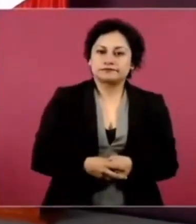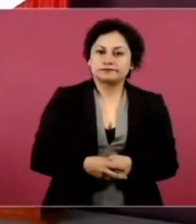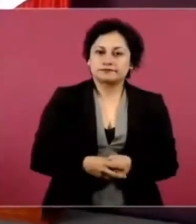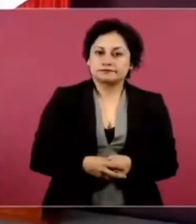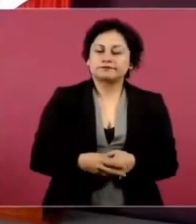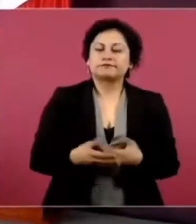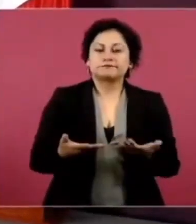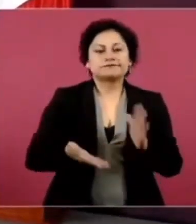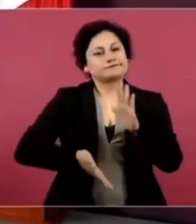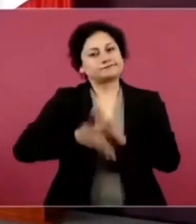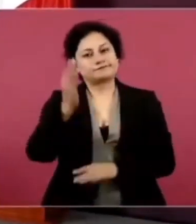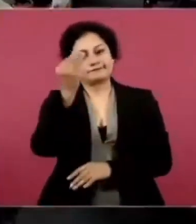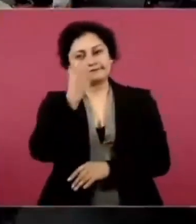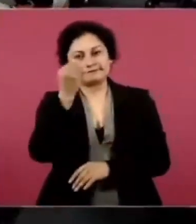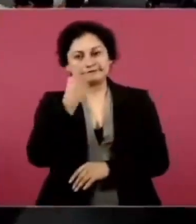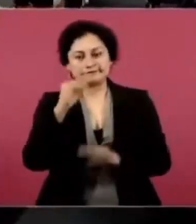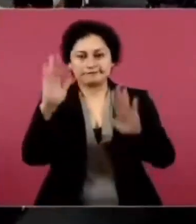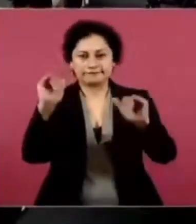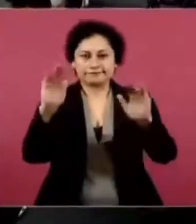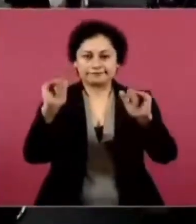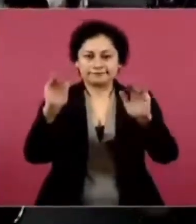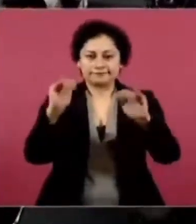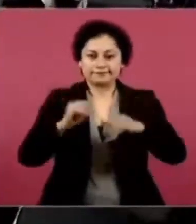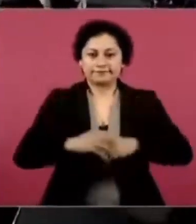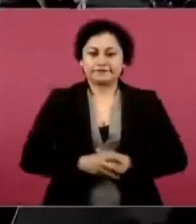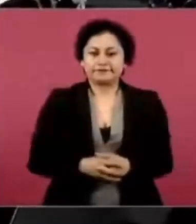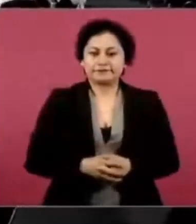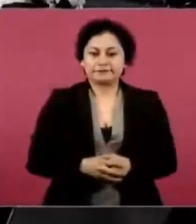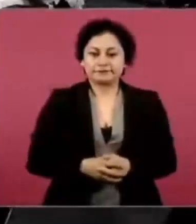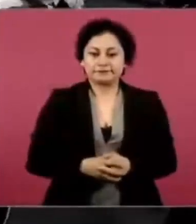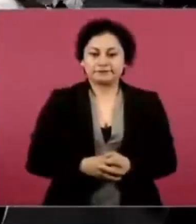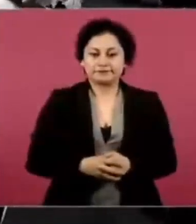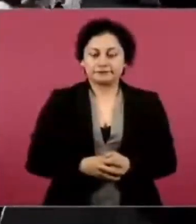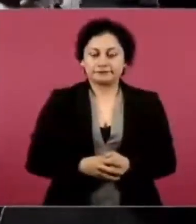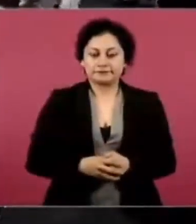Bueno, vámonos a asignar. Dios. Dios. Dios. Dios. Dios.